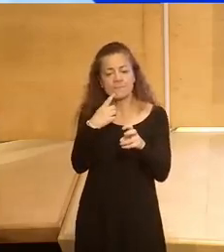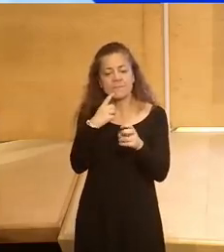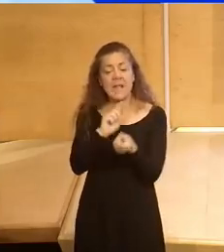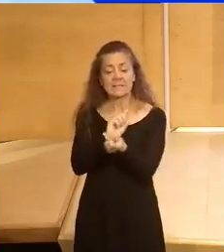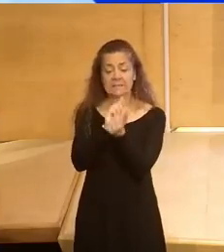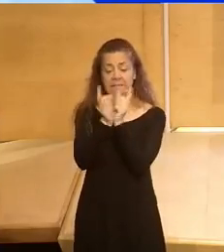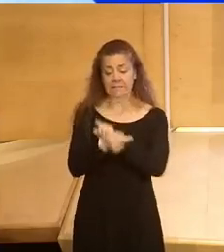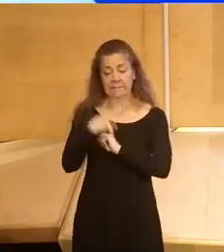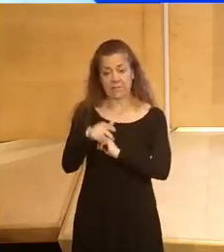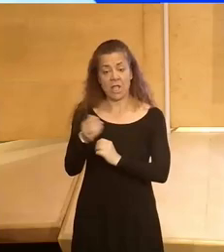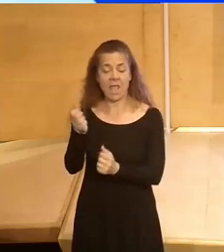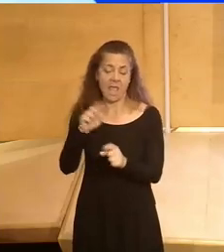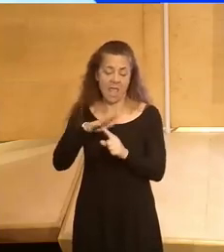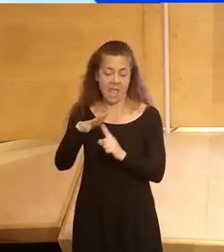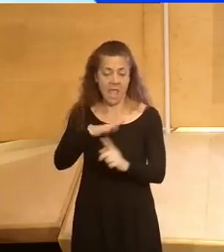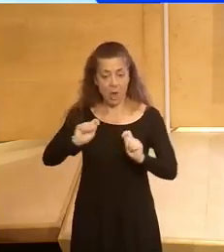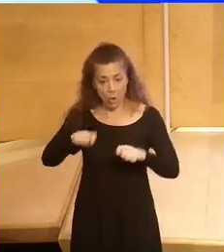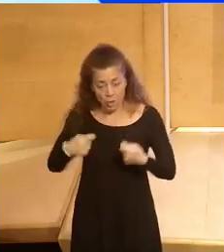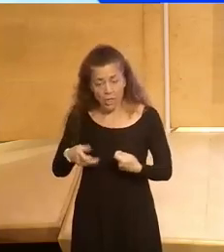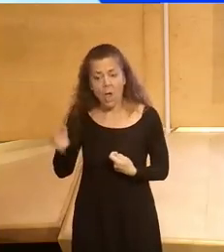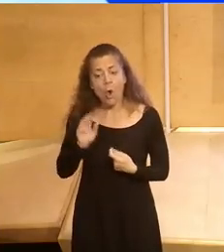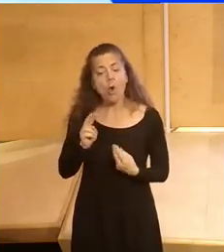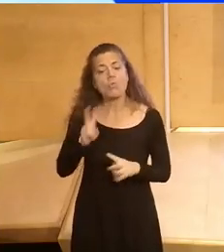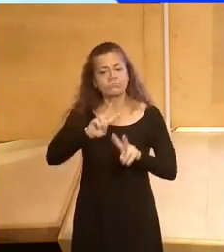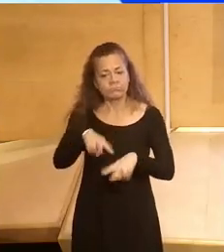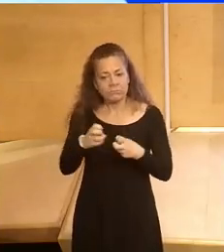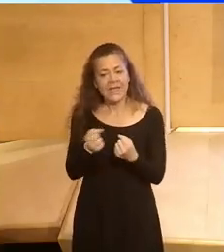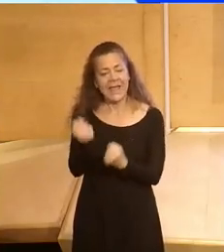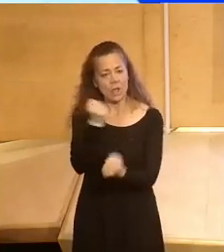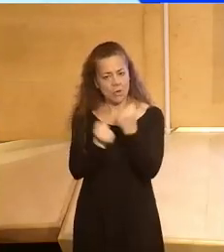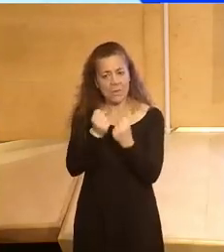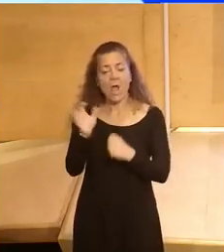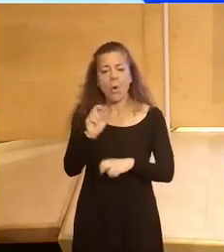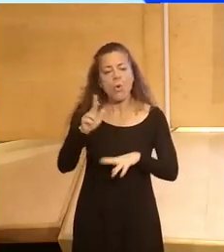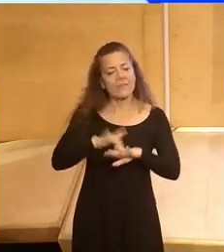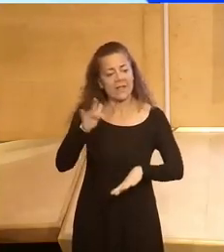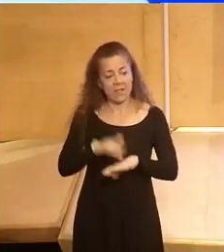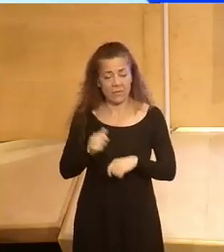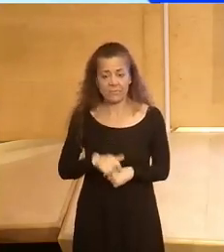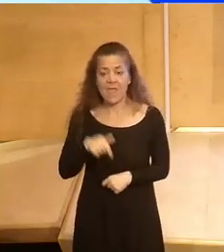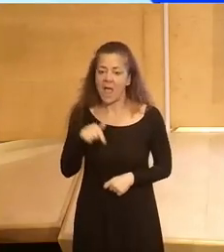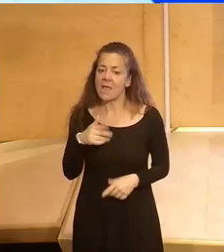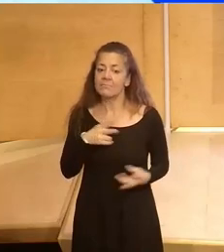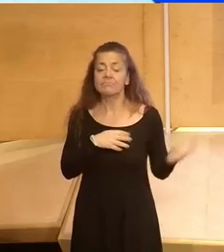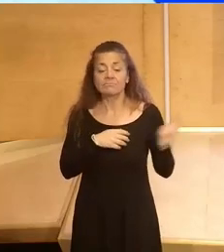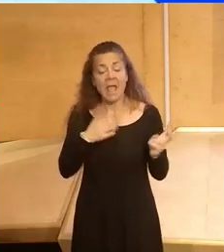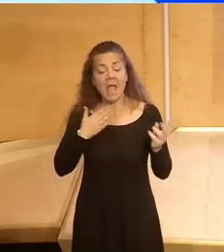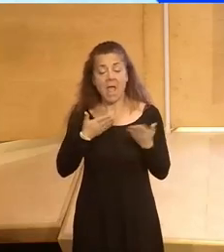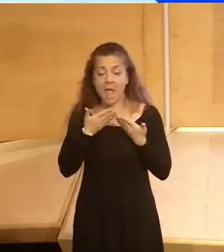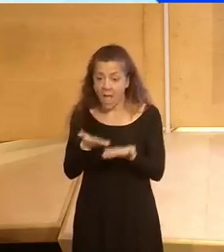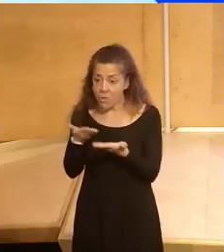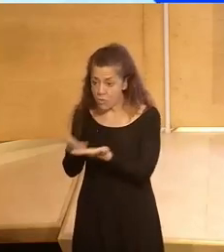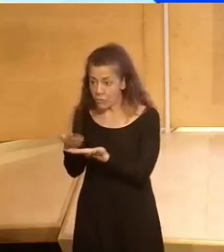ecológica, la recuperación económica y la digitalización. Para hacerlo, tenemos la inestimable ayuda